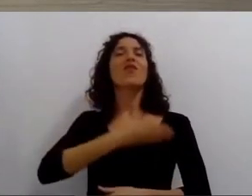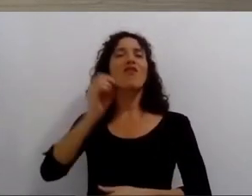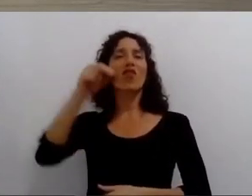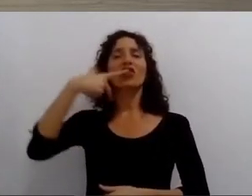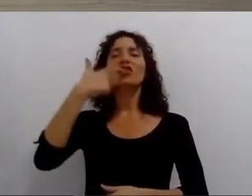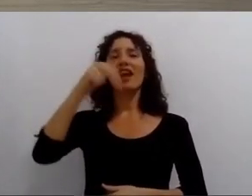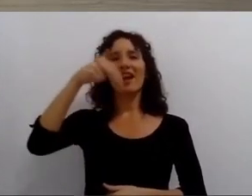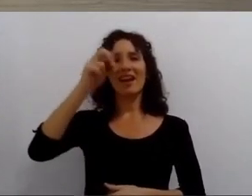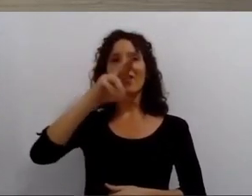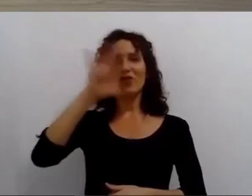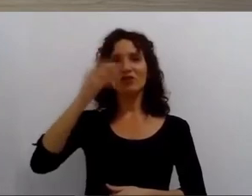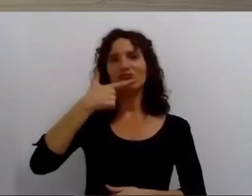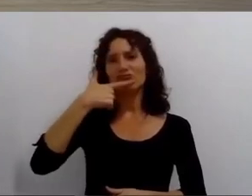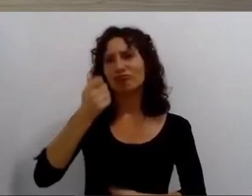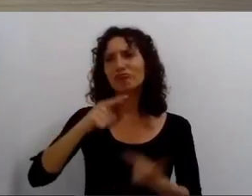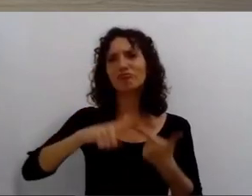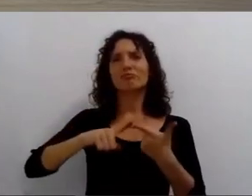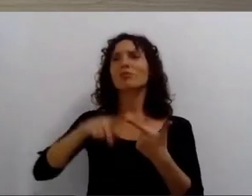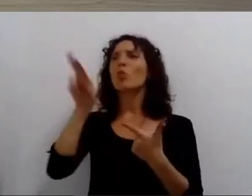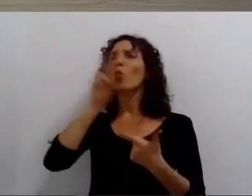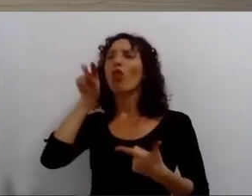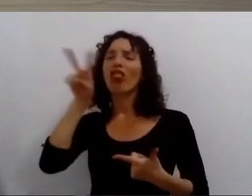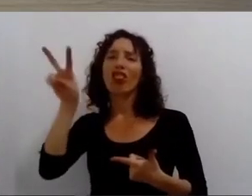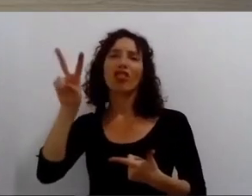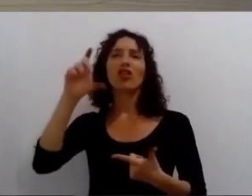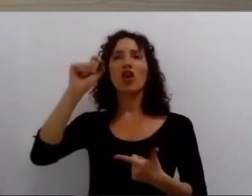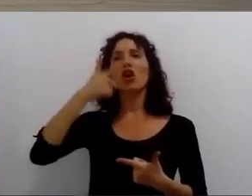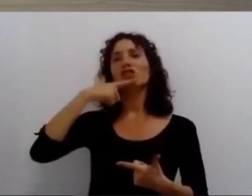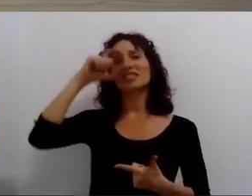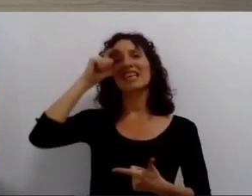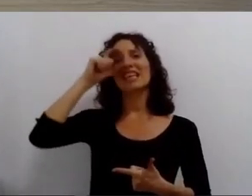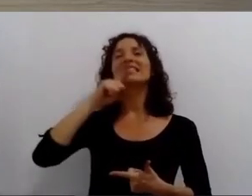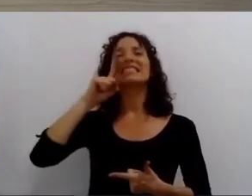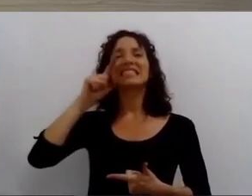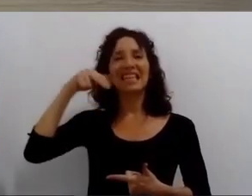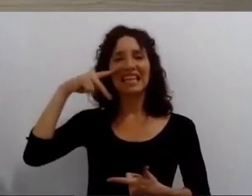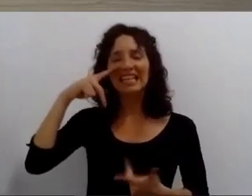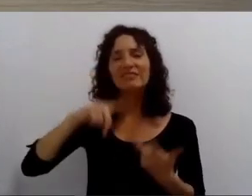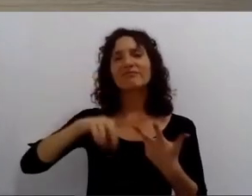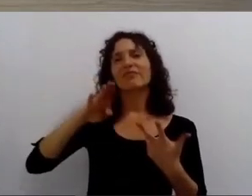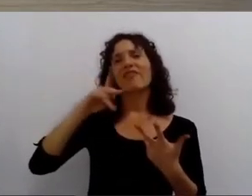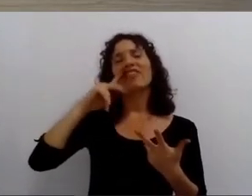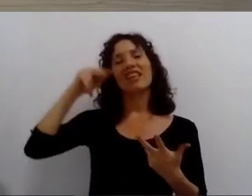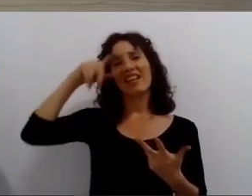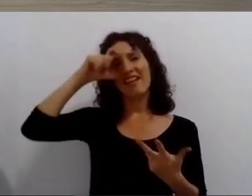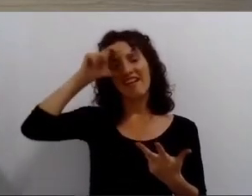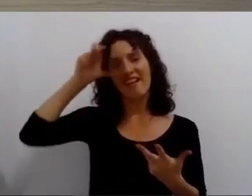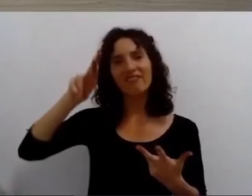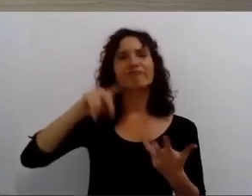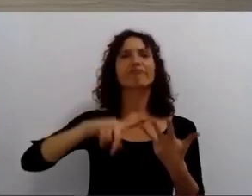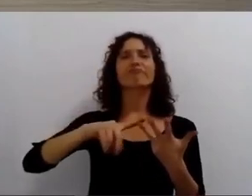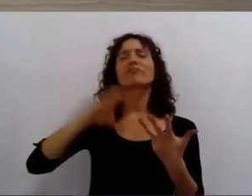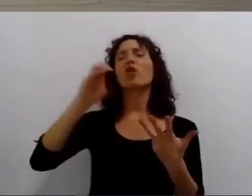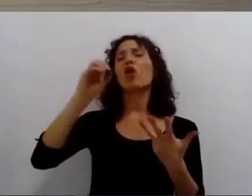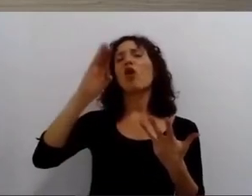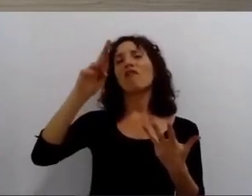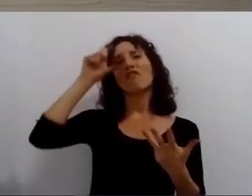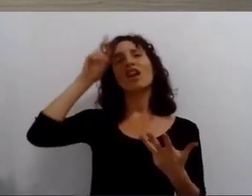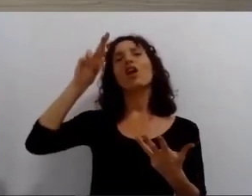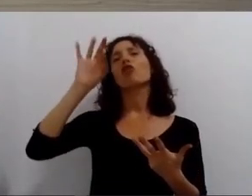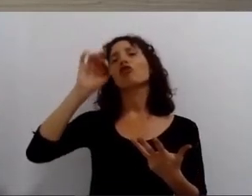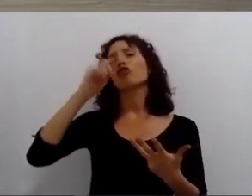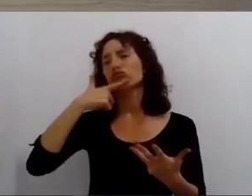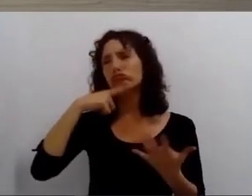Rosa de las hermanas Cosettini y de la Chiqui González de Carballo y Wiener de los obreros de Tablada y Manuelita